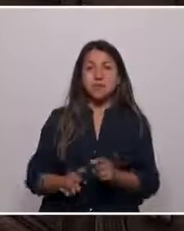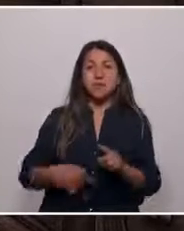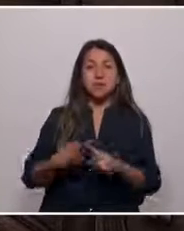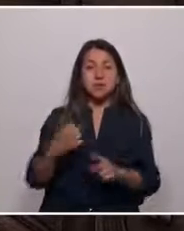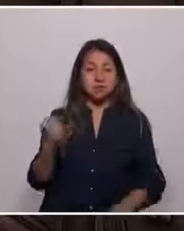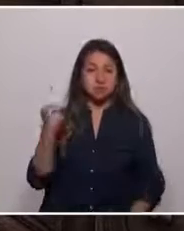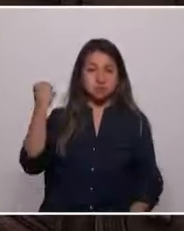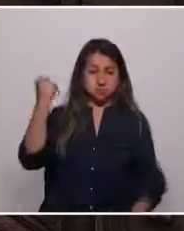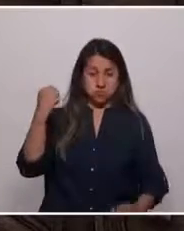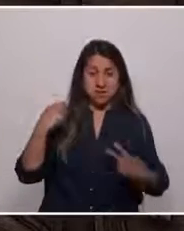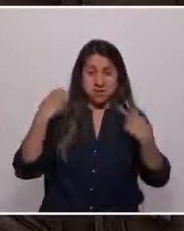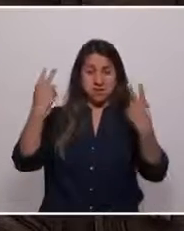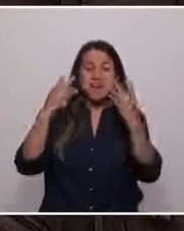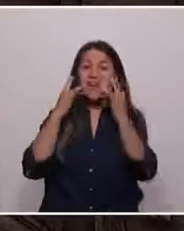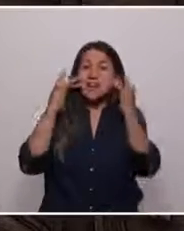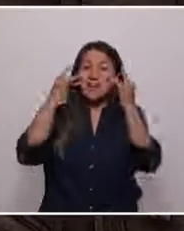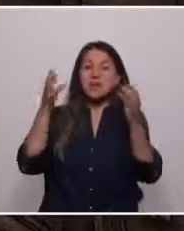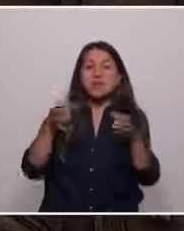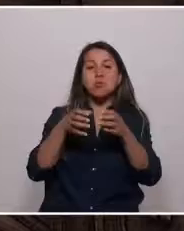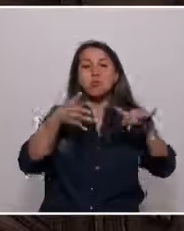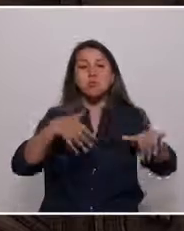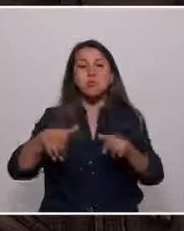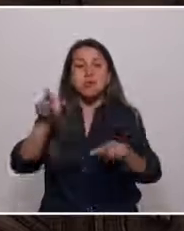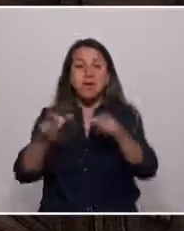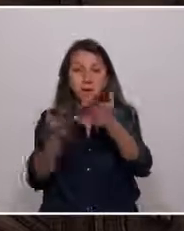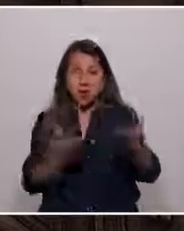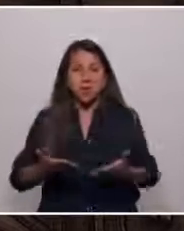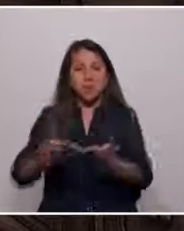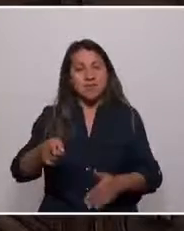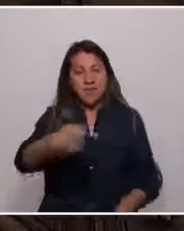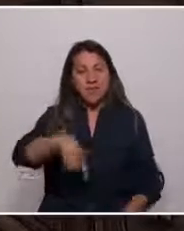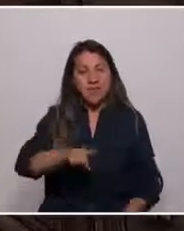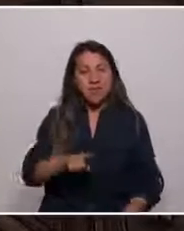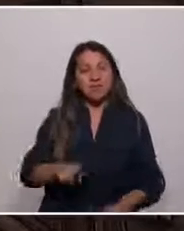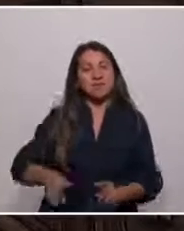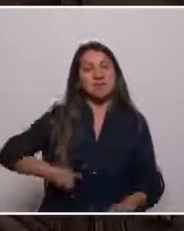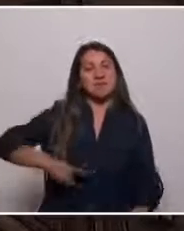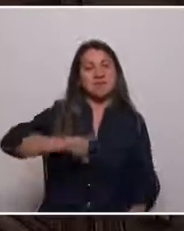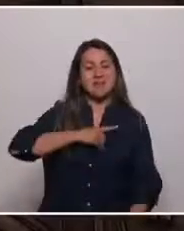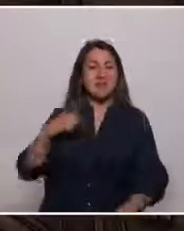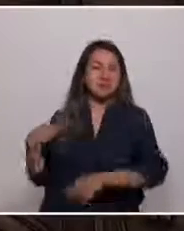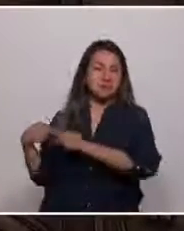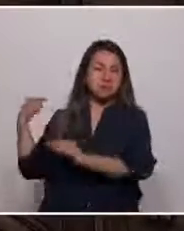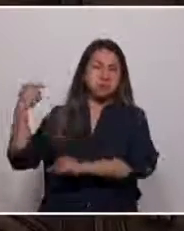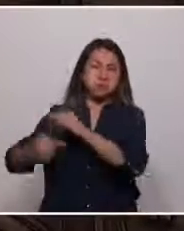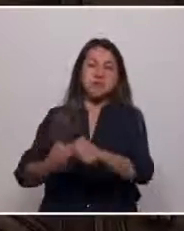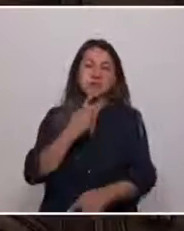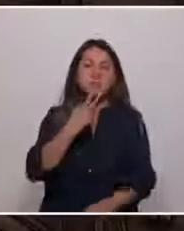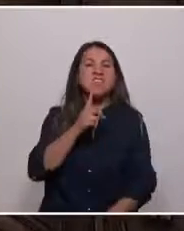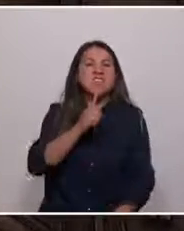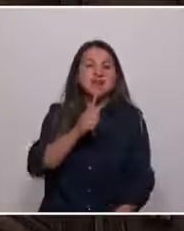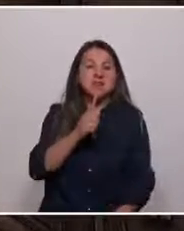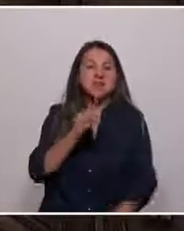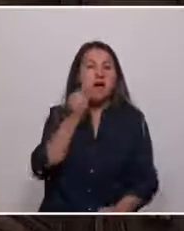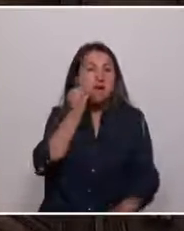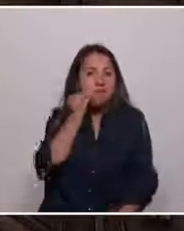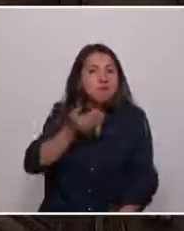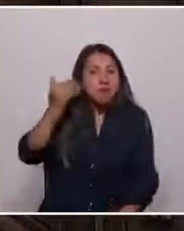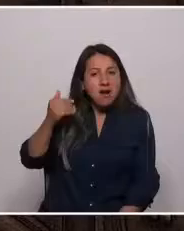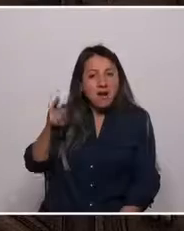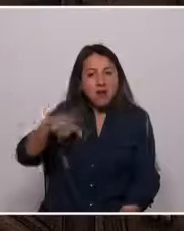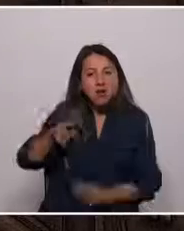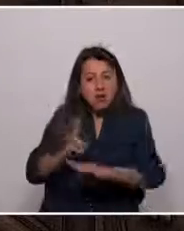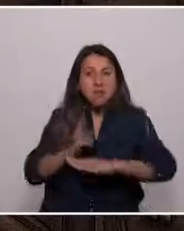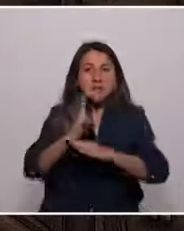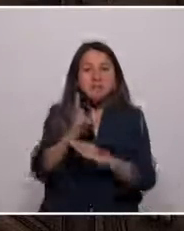y alegría de las movilizaciones estudiantiles y por la dignidad de la trayectoria de vida de nuestras abuelas, que representa la